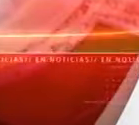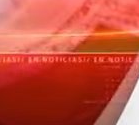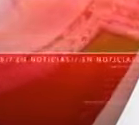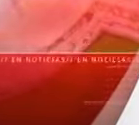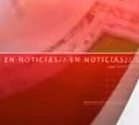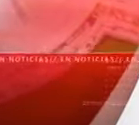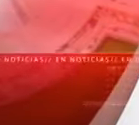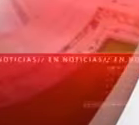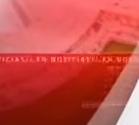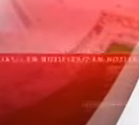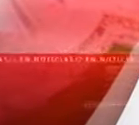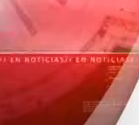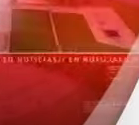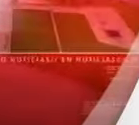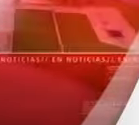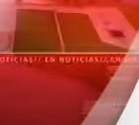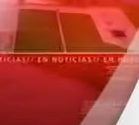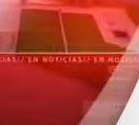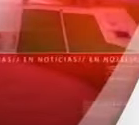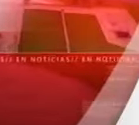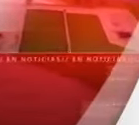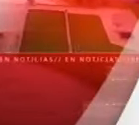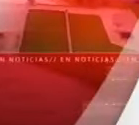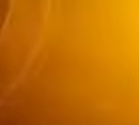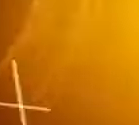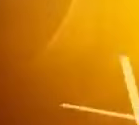...del total. Construyendo el 50.